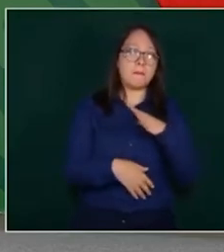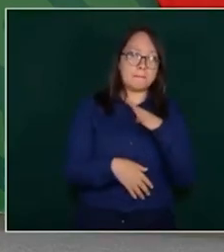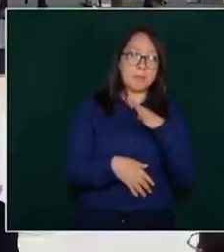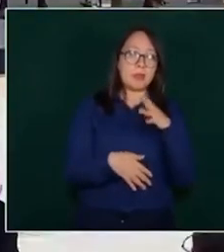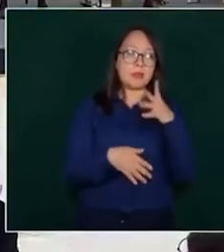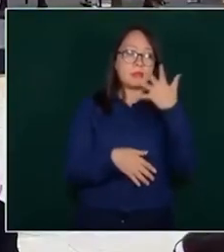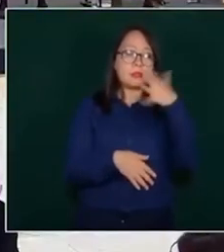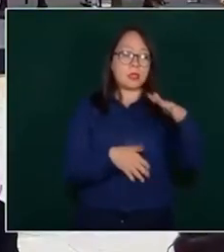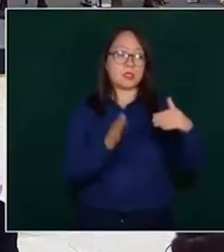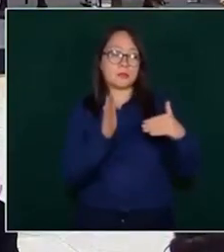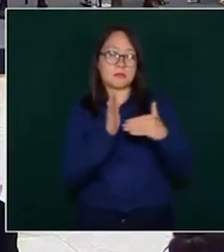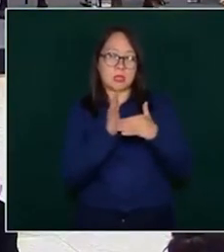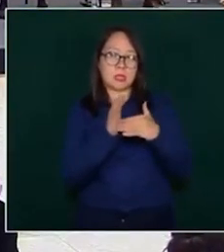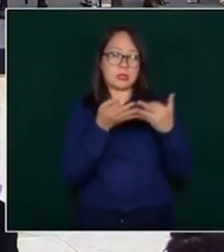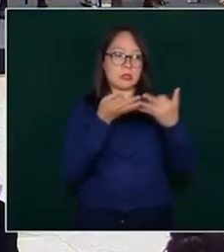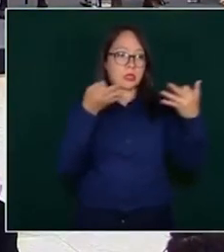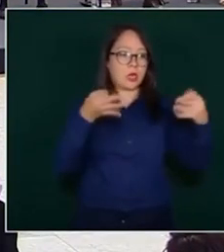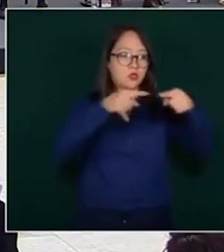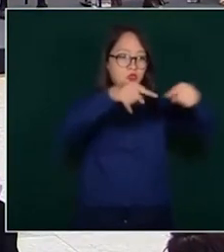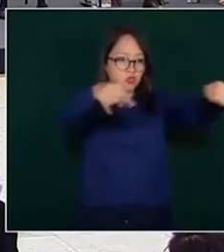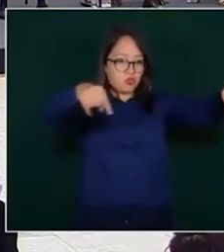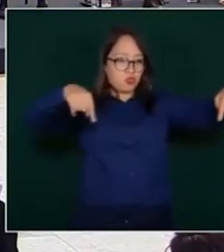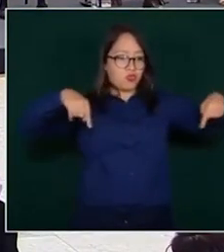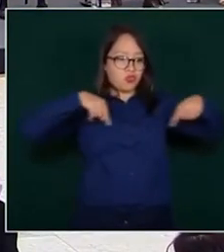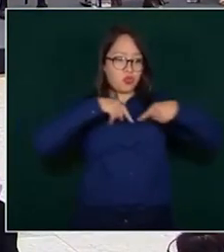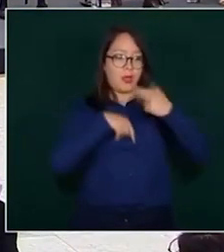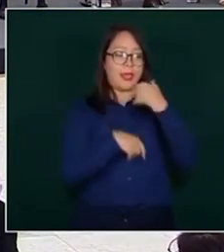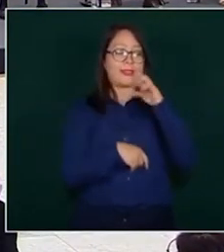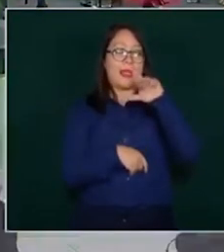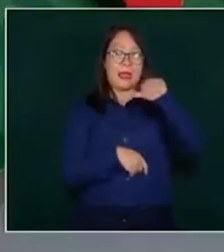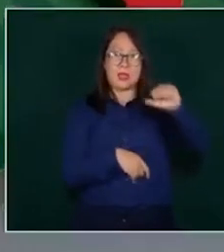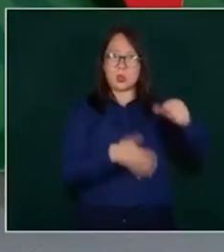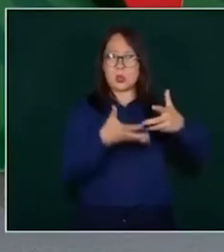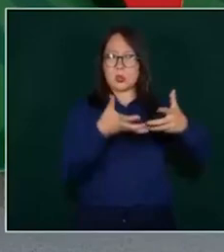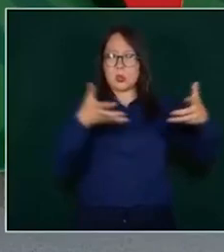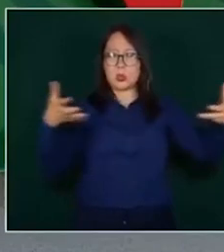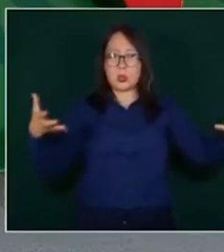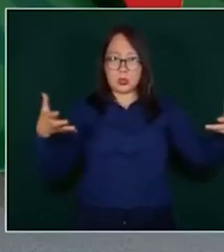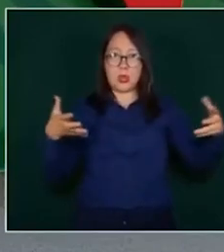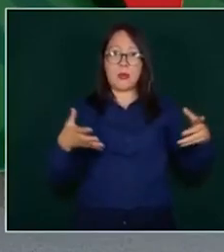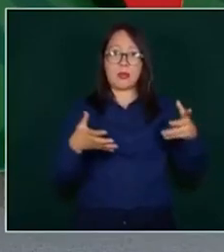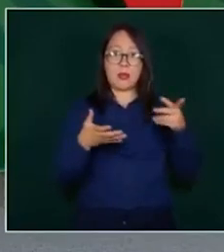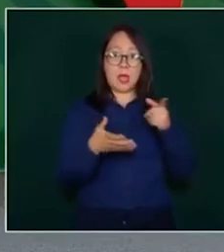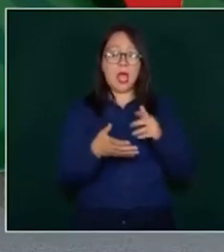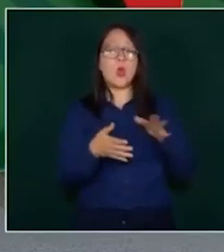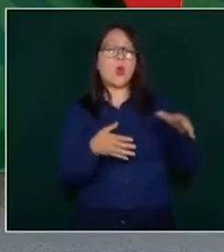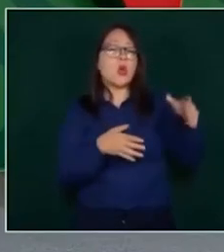hectáreas. Se va a ampliar la reserva de Calakmul.